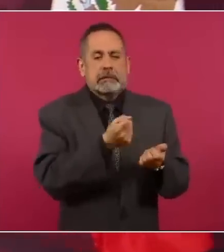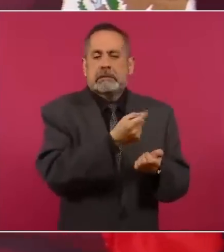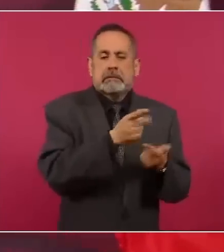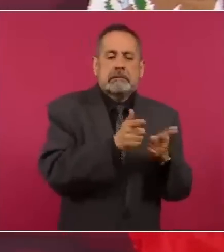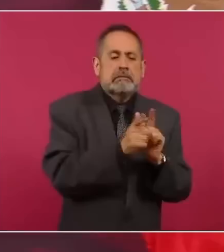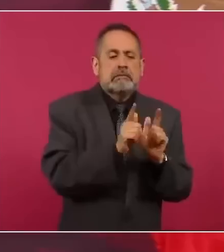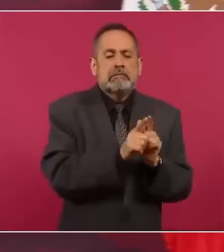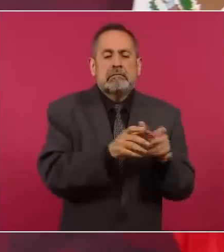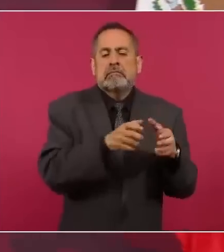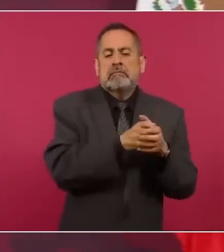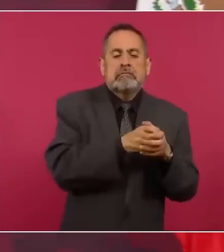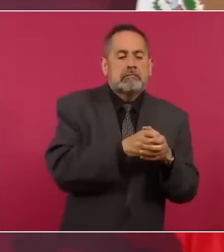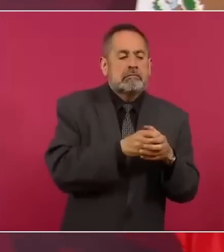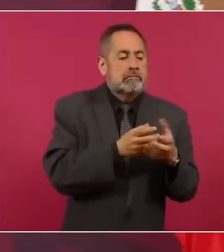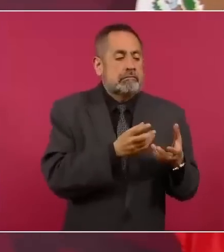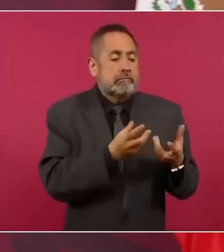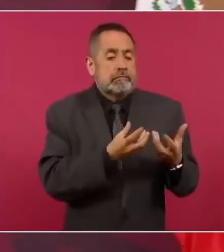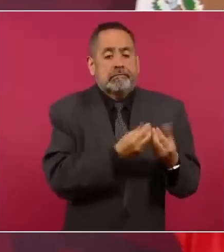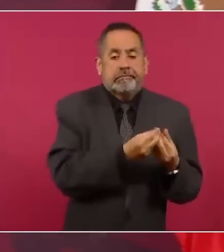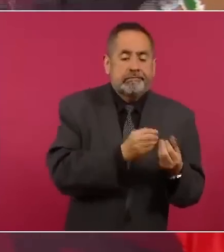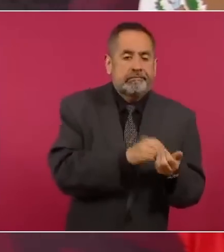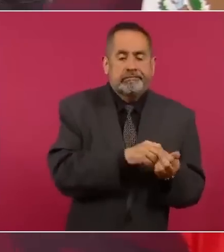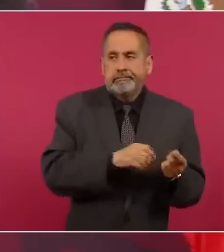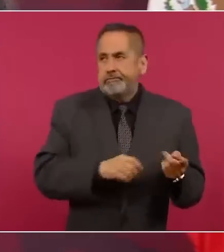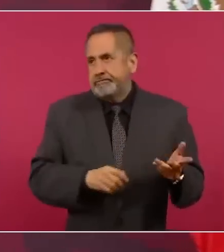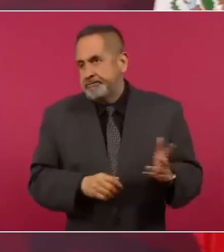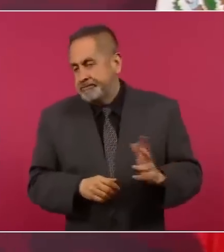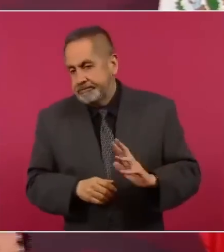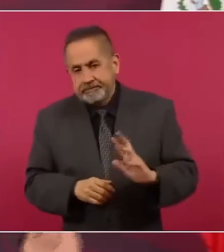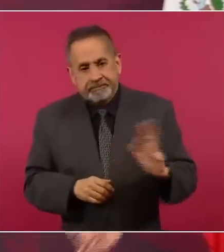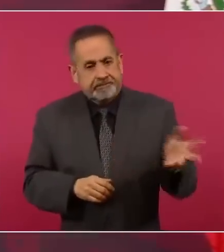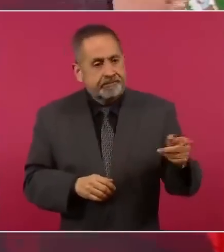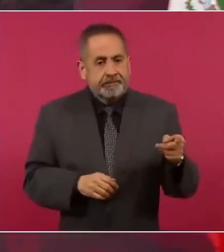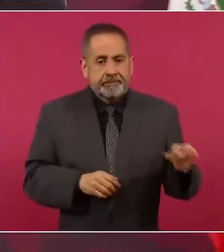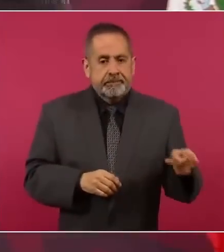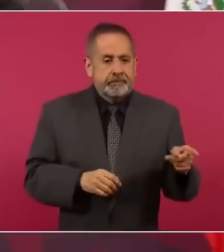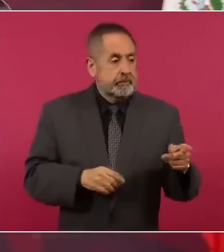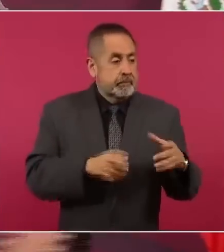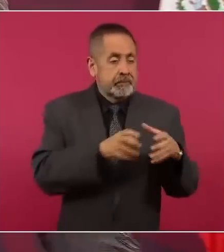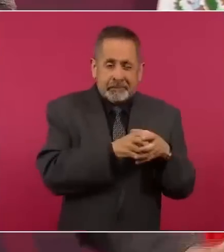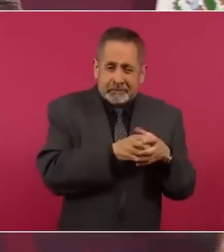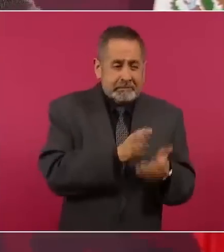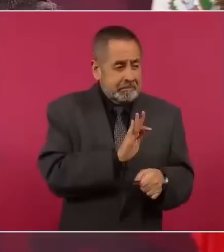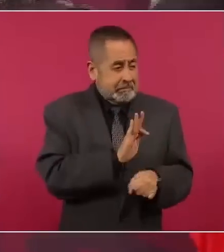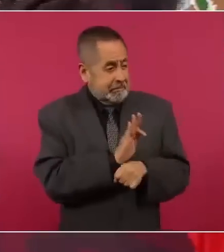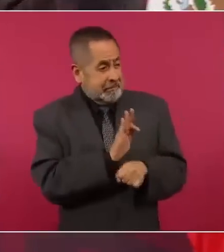que defienden